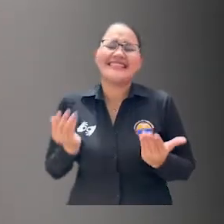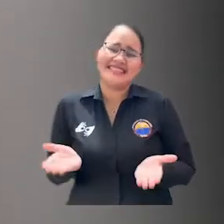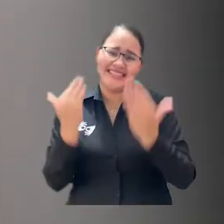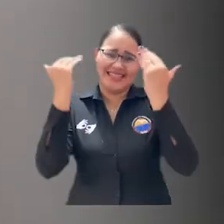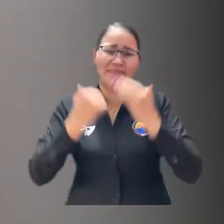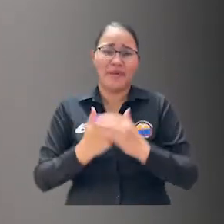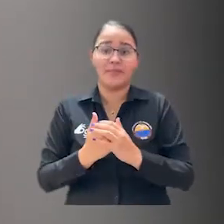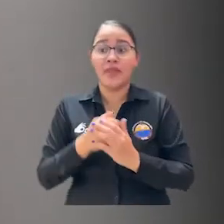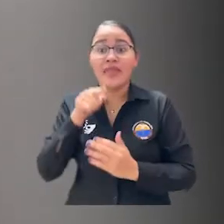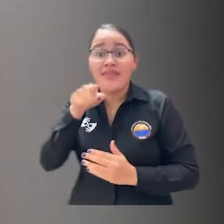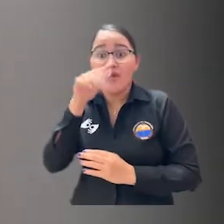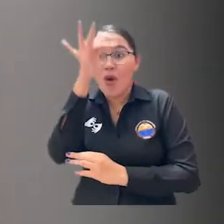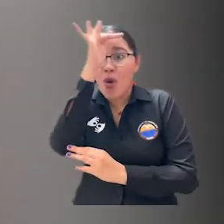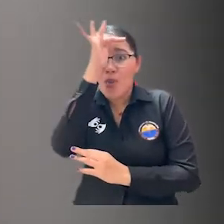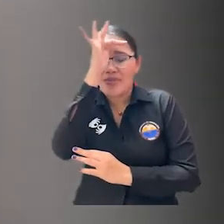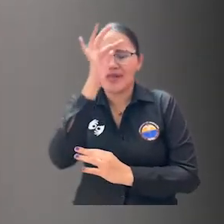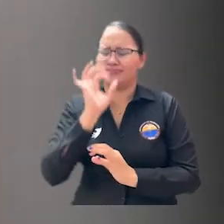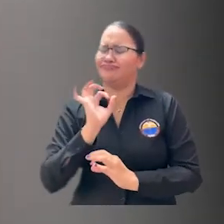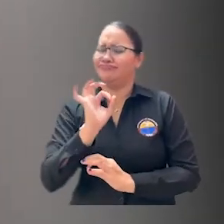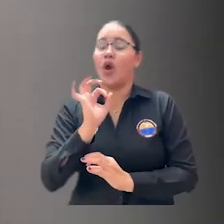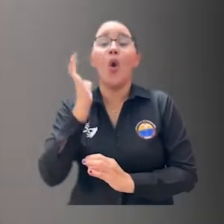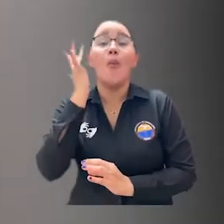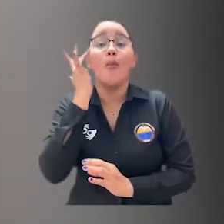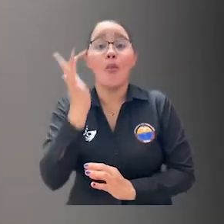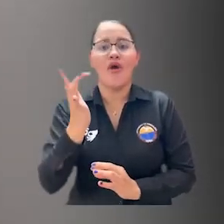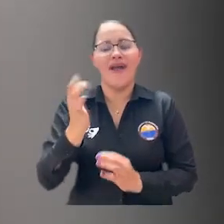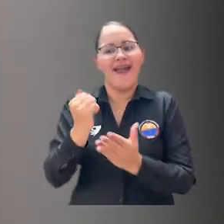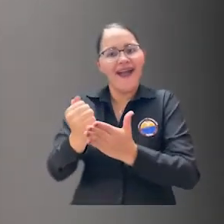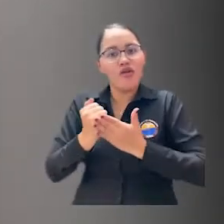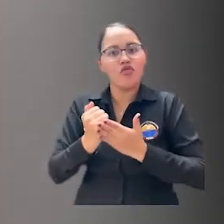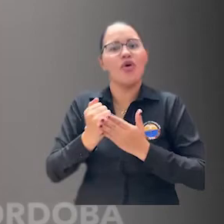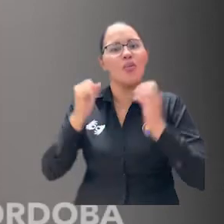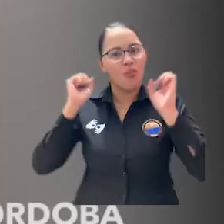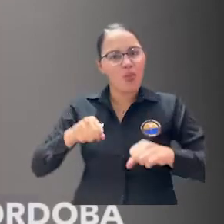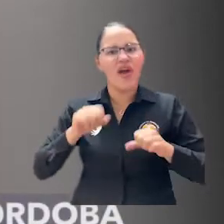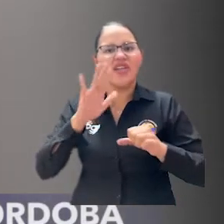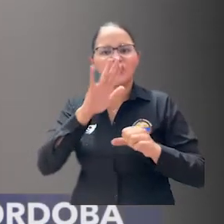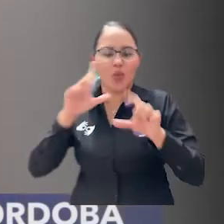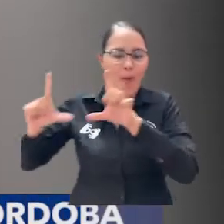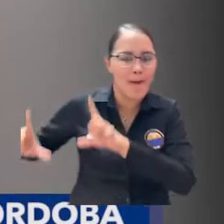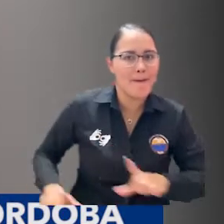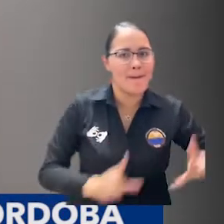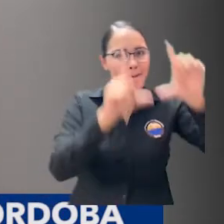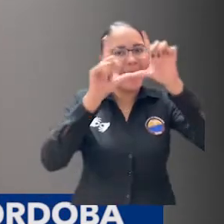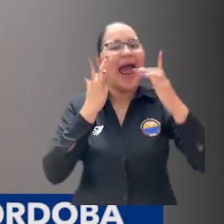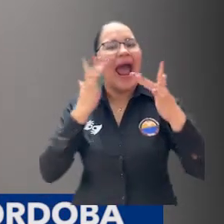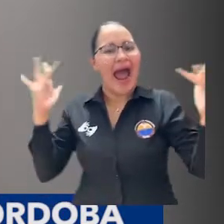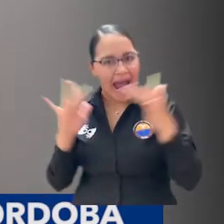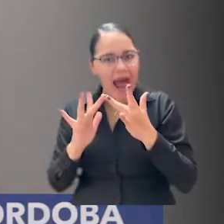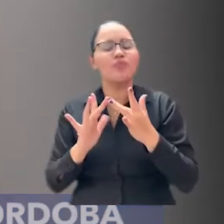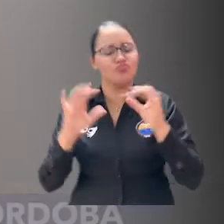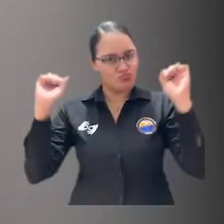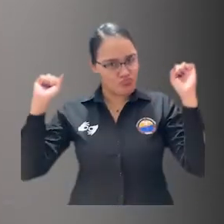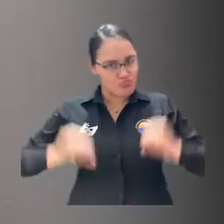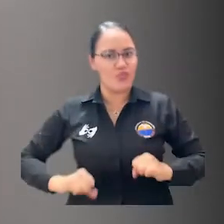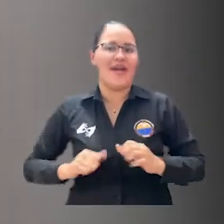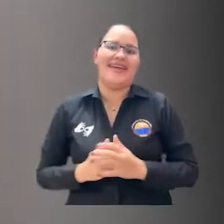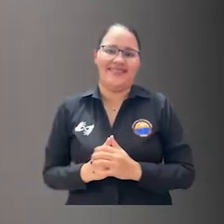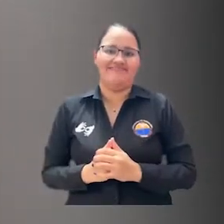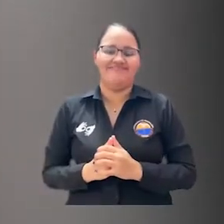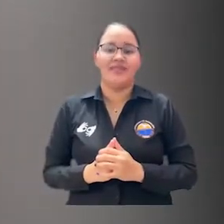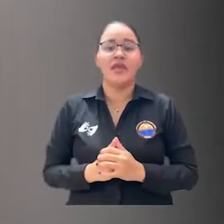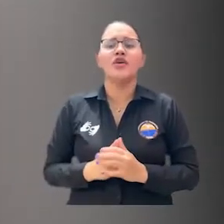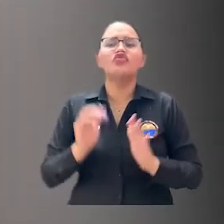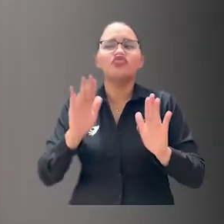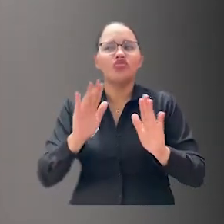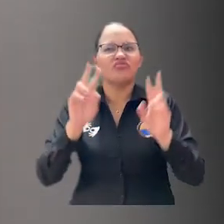vislumbra como programa de odontología para la oferta de posgrados clínicos. El programa de odontología en su razón